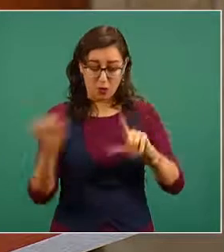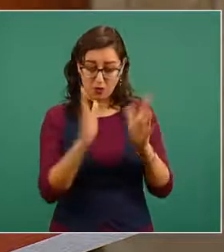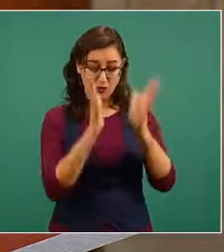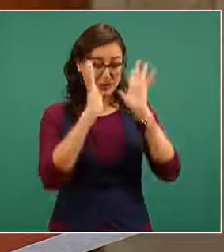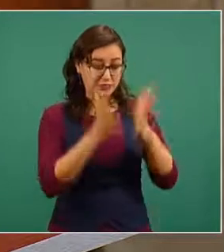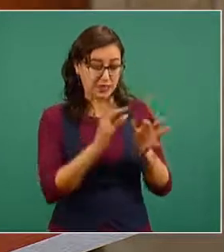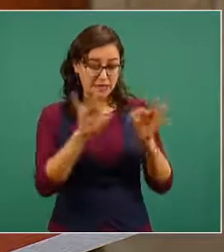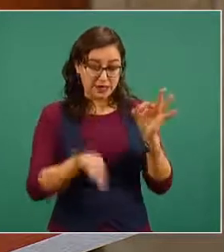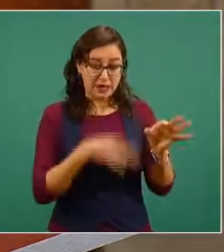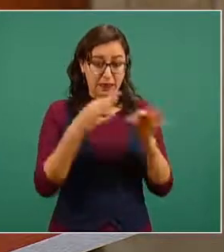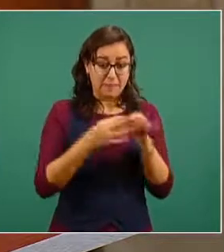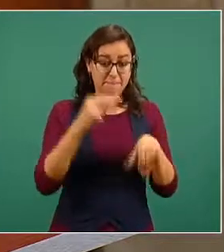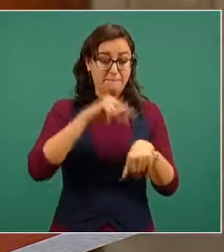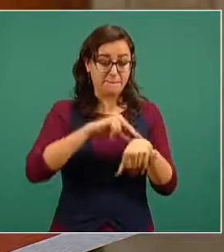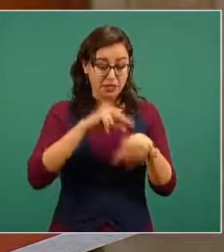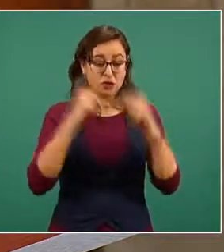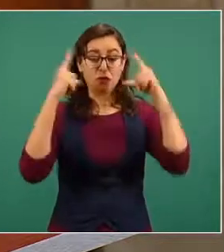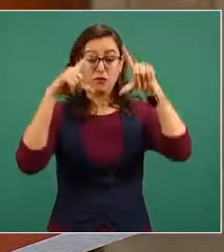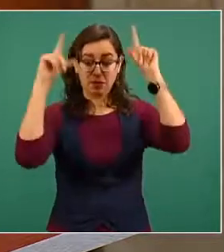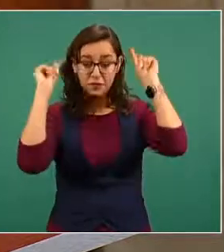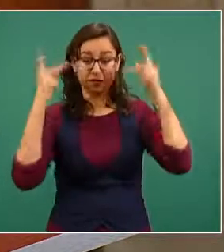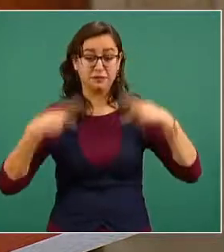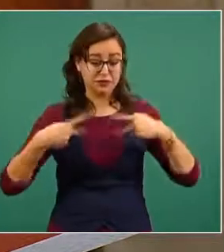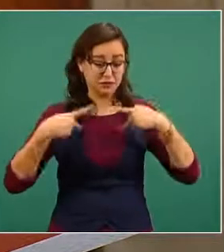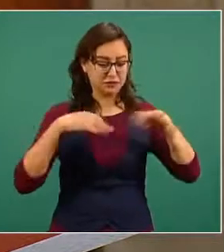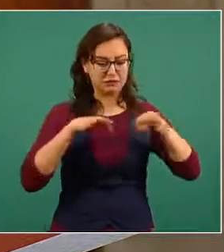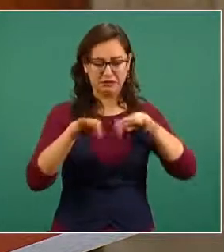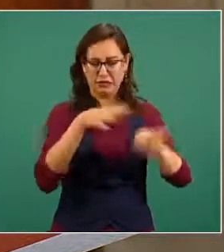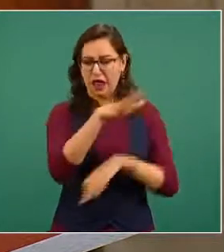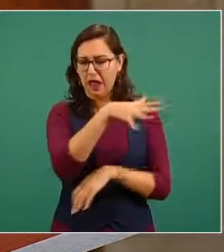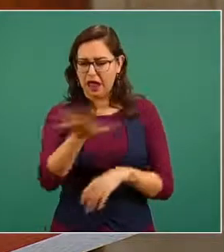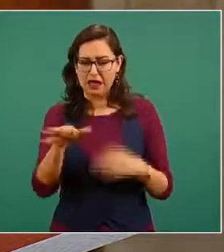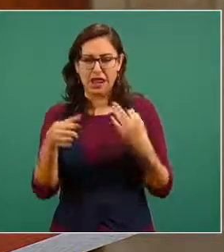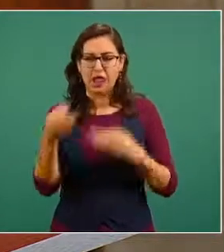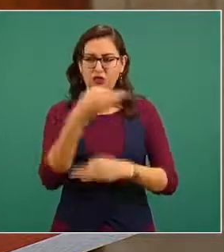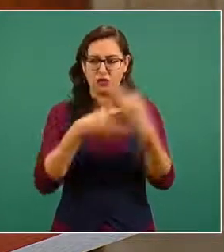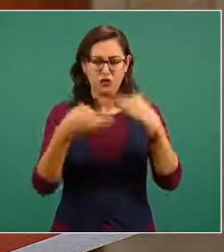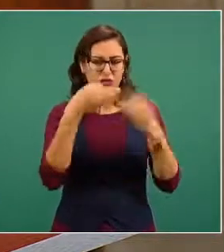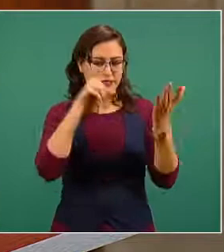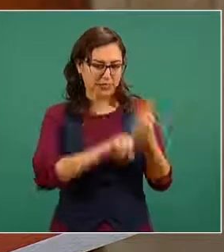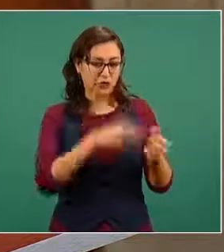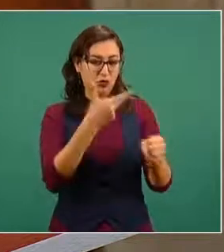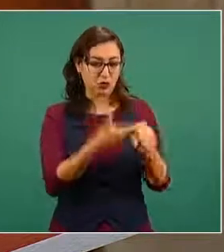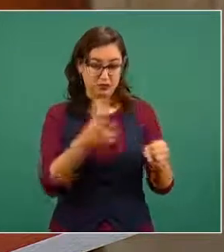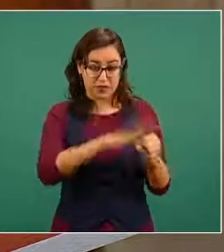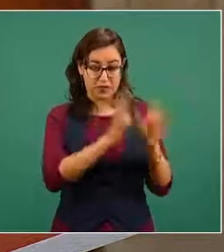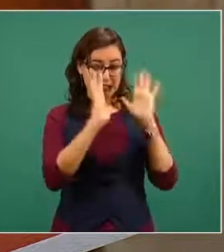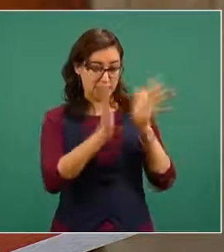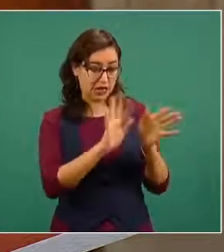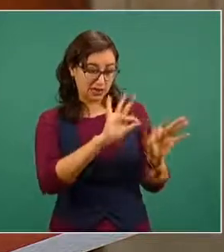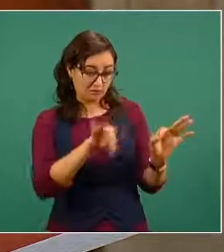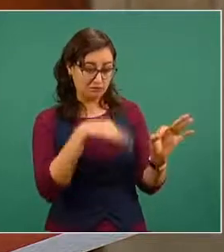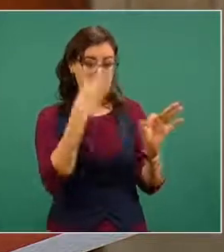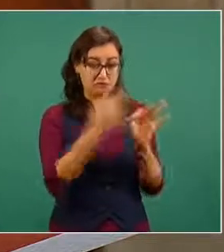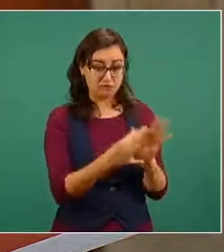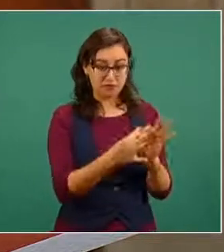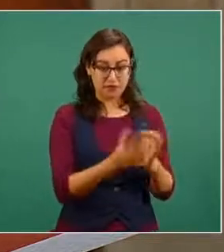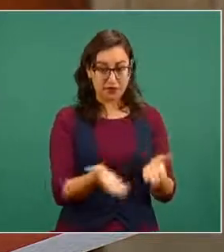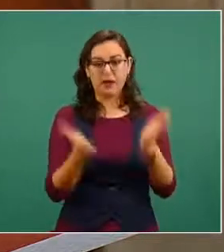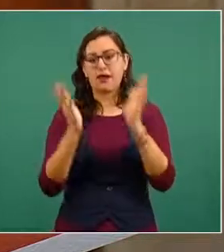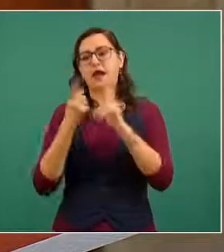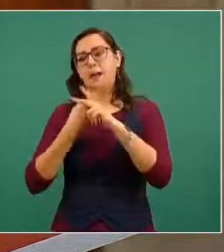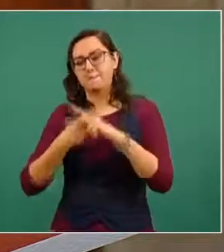médicos enfermeras trabajadores de la salud vamos a iniciar la vacunación